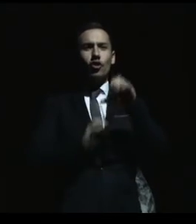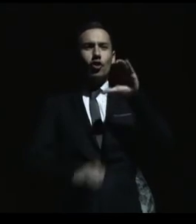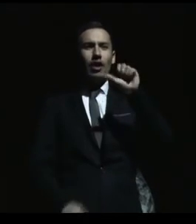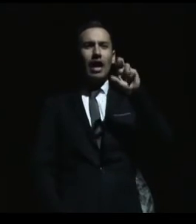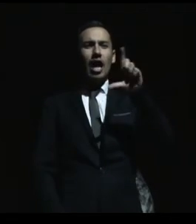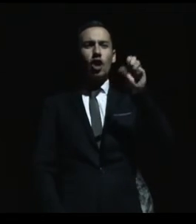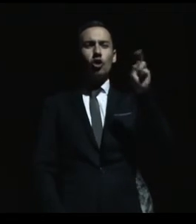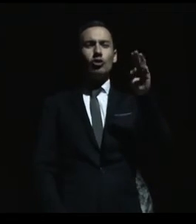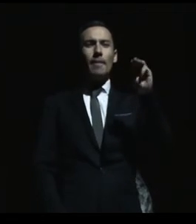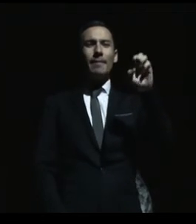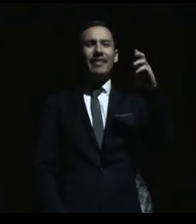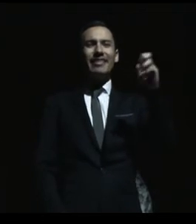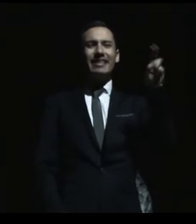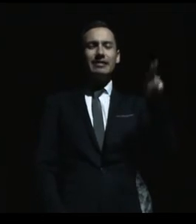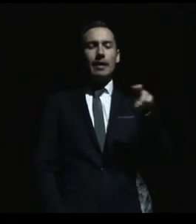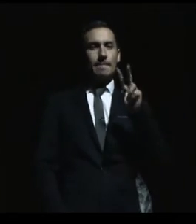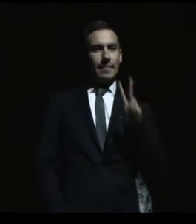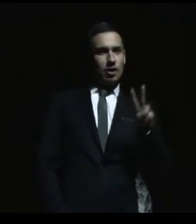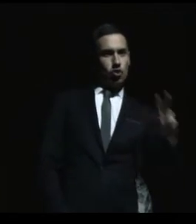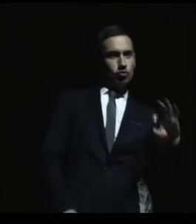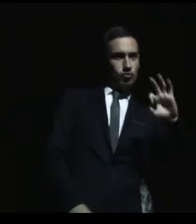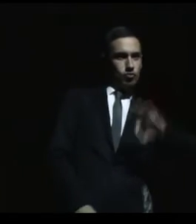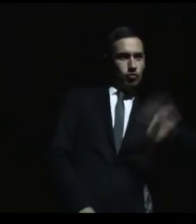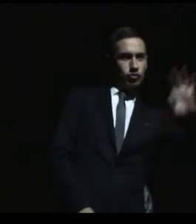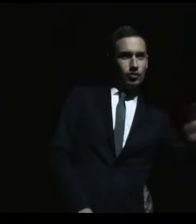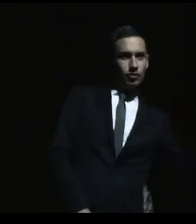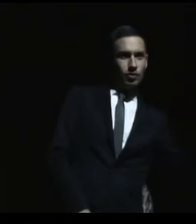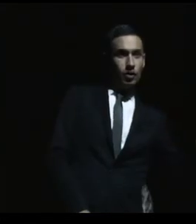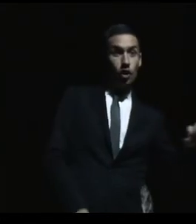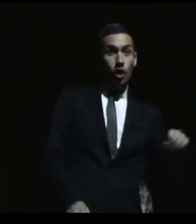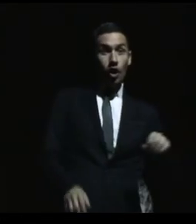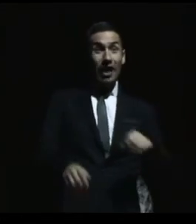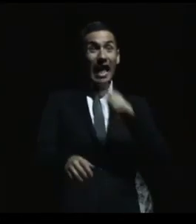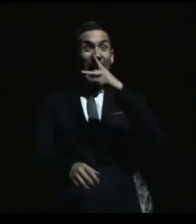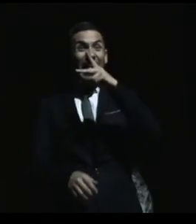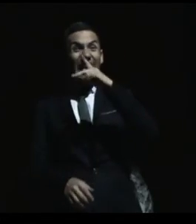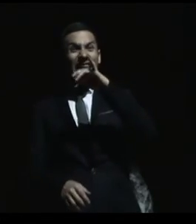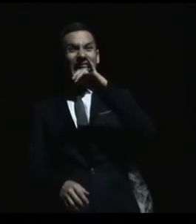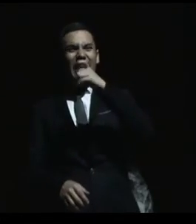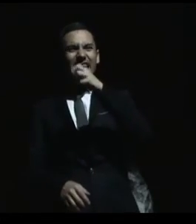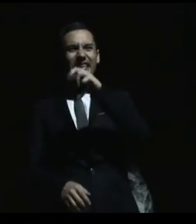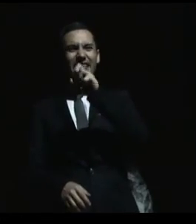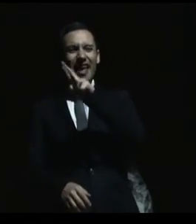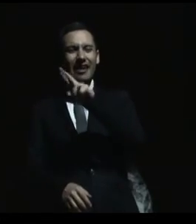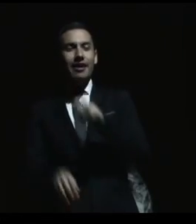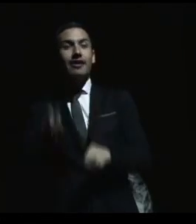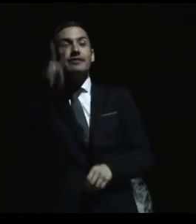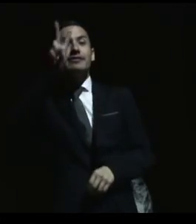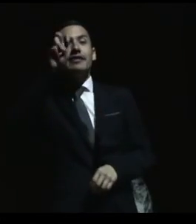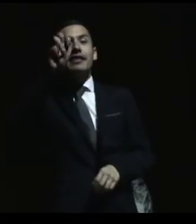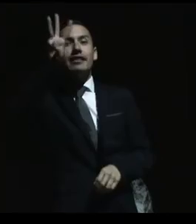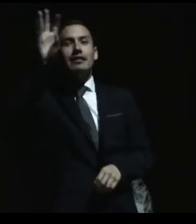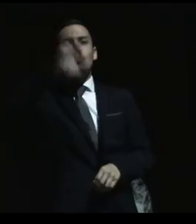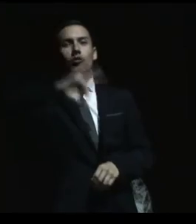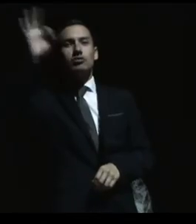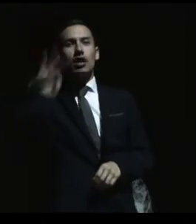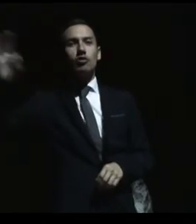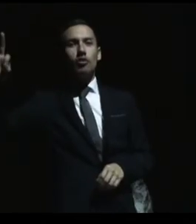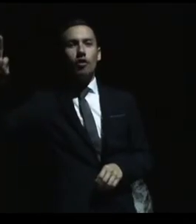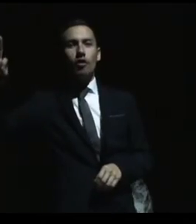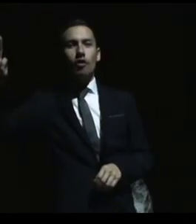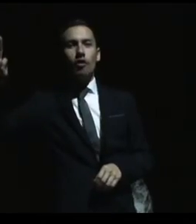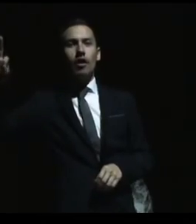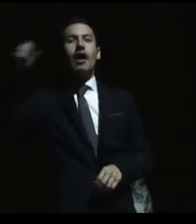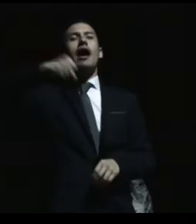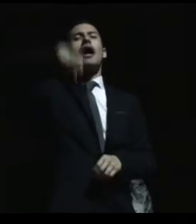22%. Y el doctor Kirchner, 73%. Doctor